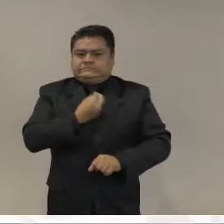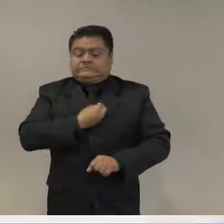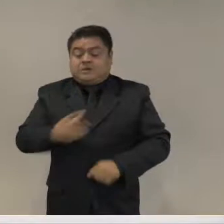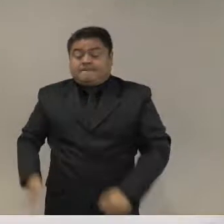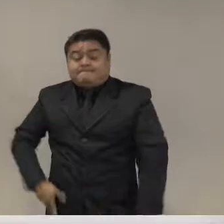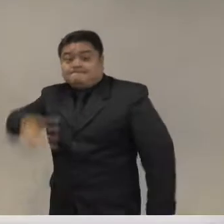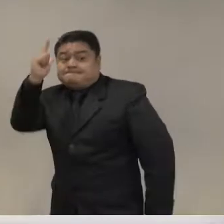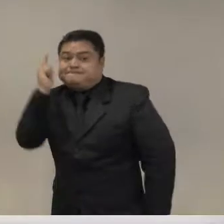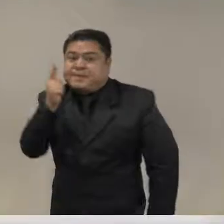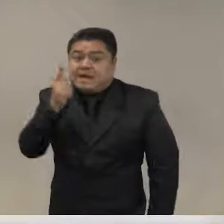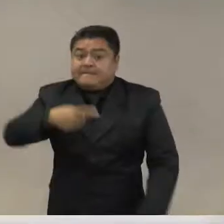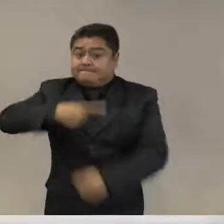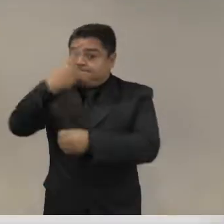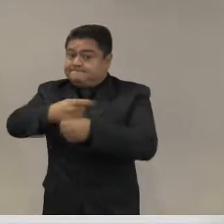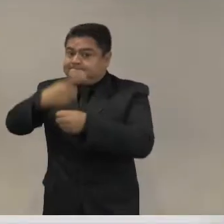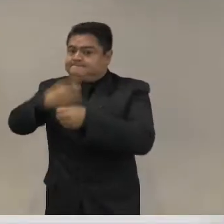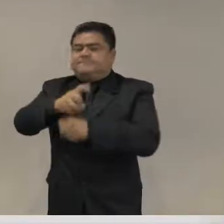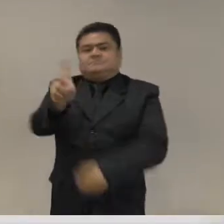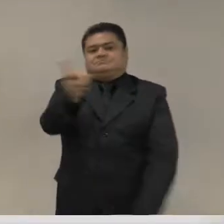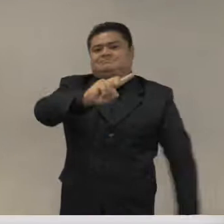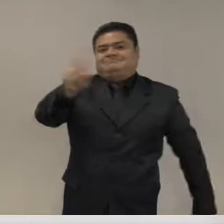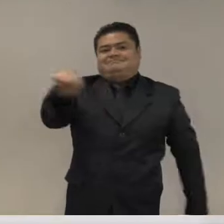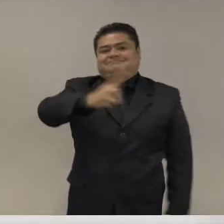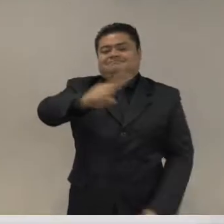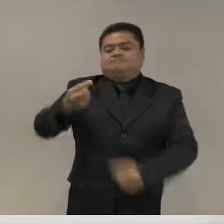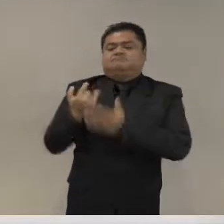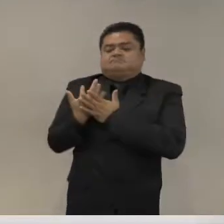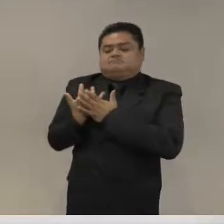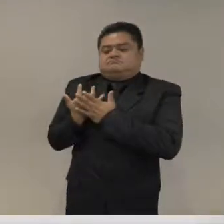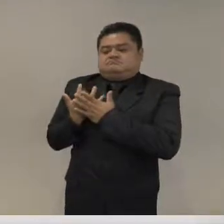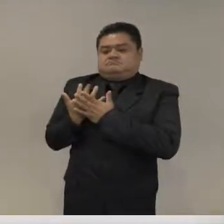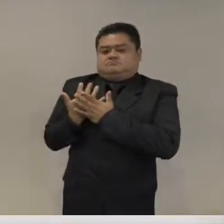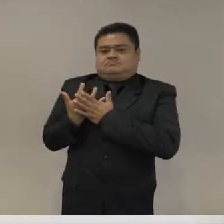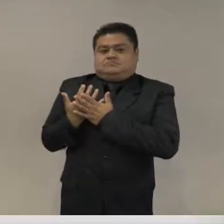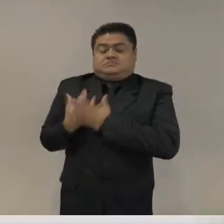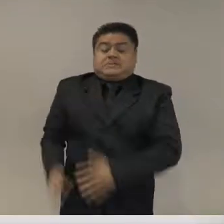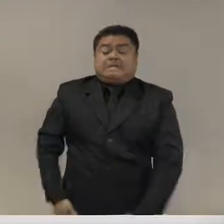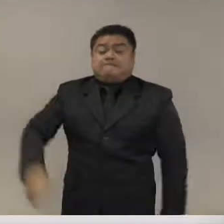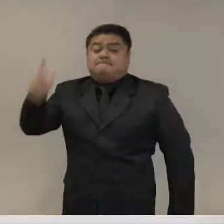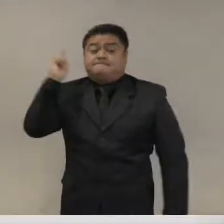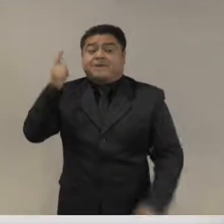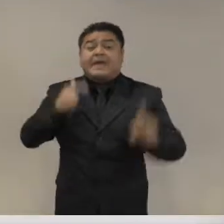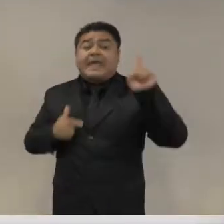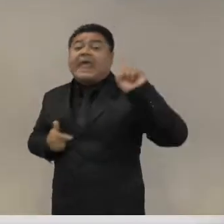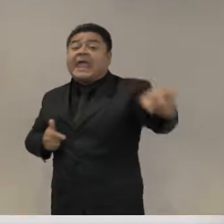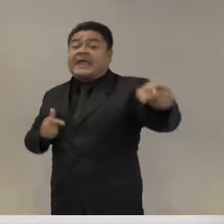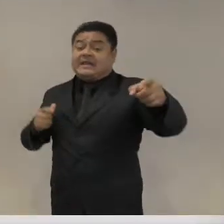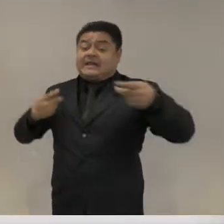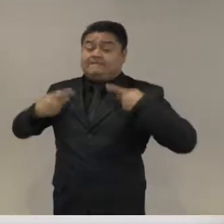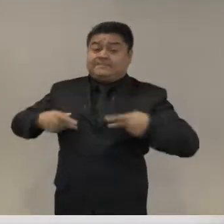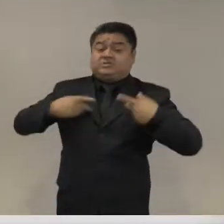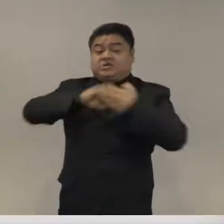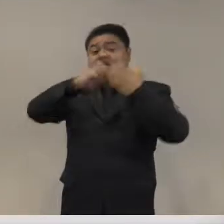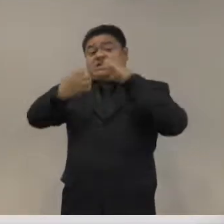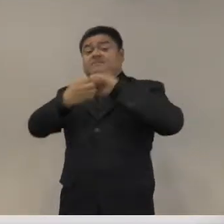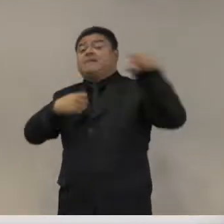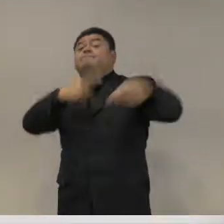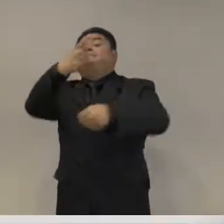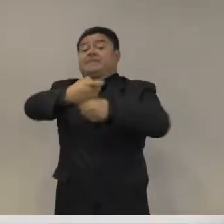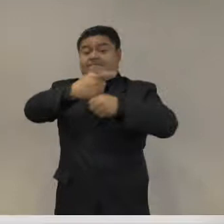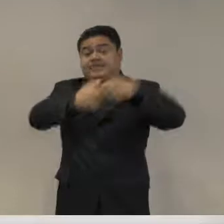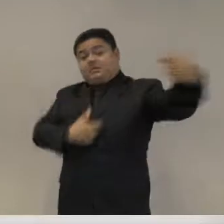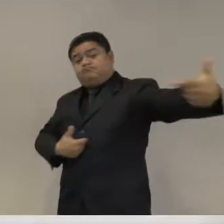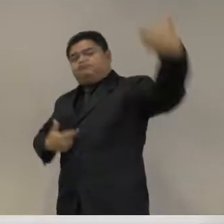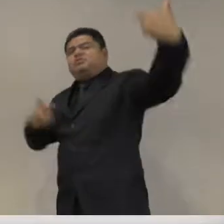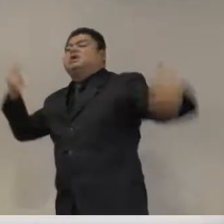una circunstancia rara, extrema, pues en muchas zonas de América Latina no. Pero normalmente sí. Y ese